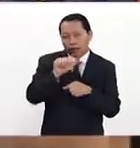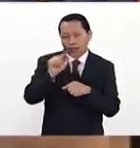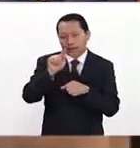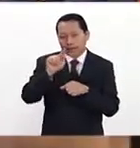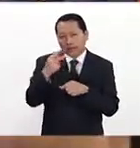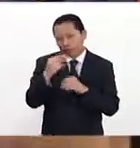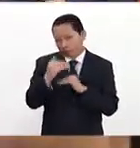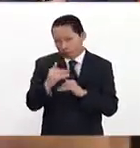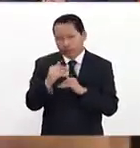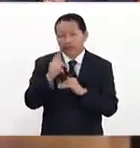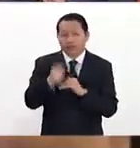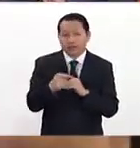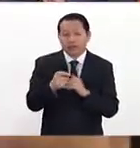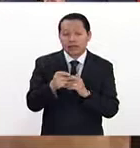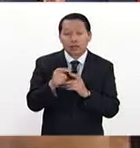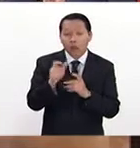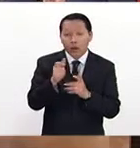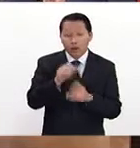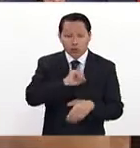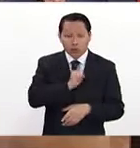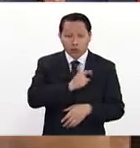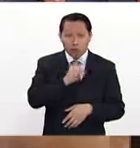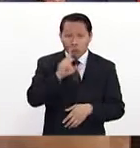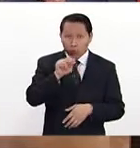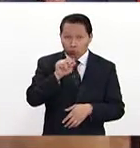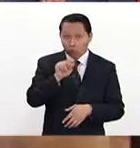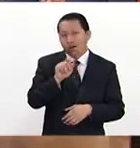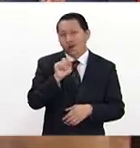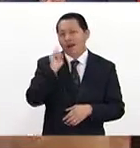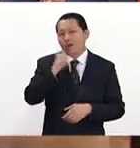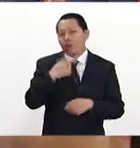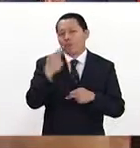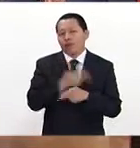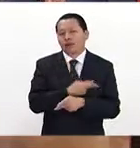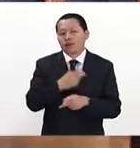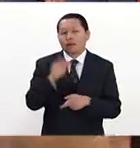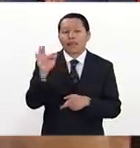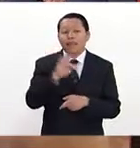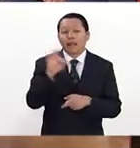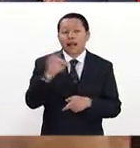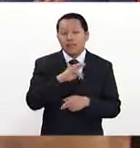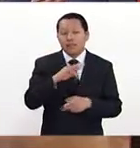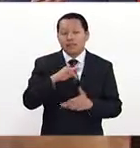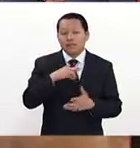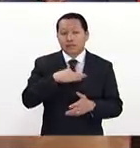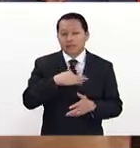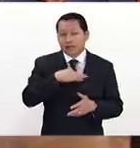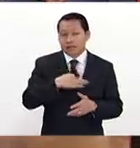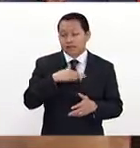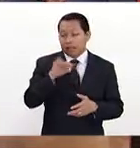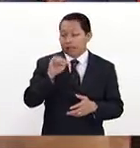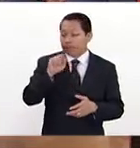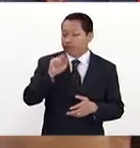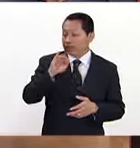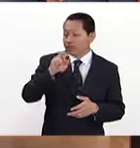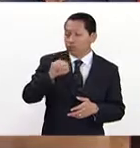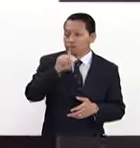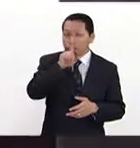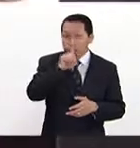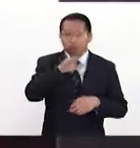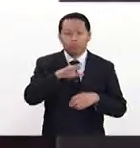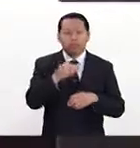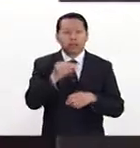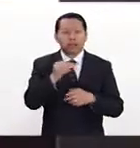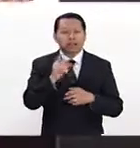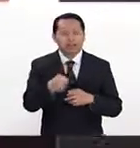paciente que no mejora, algo no está pasando del todo bien. Puede ser que ni siquiera tengas una infección y realmente no mejoras